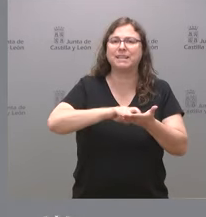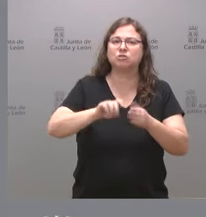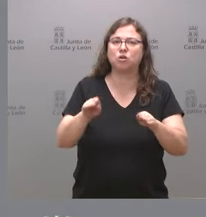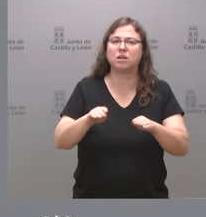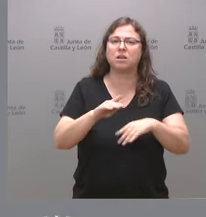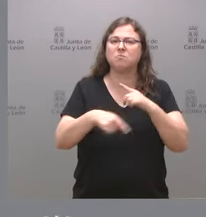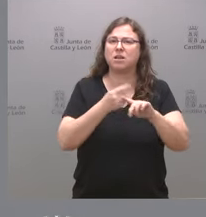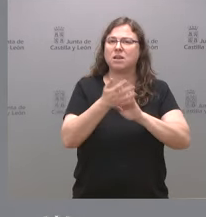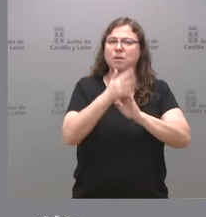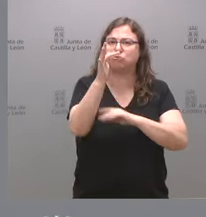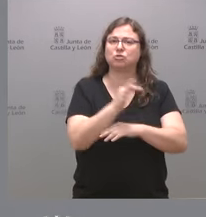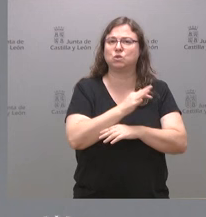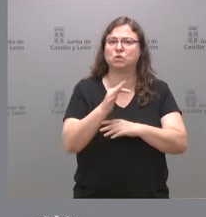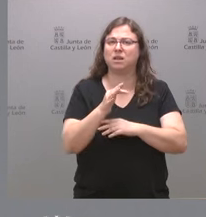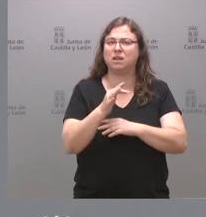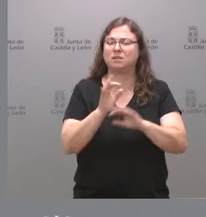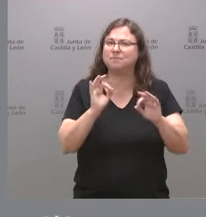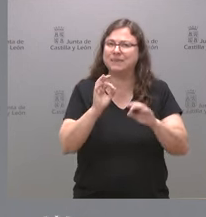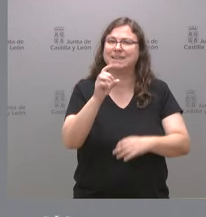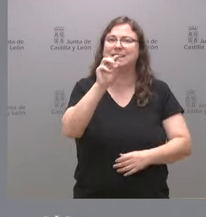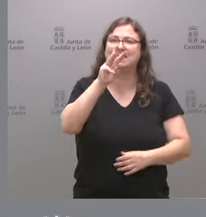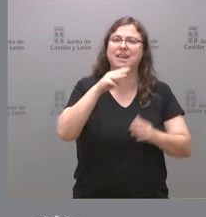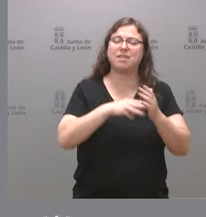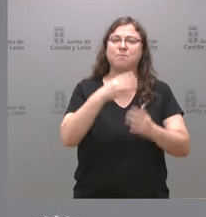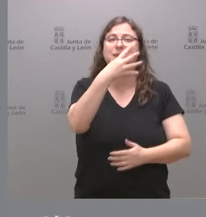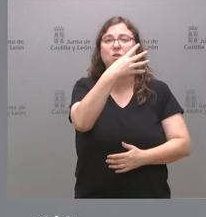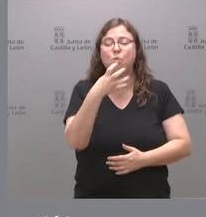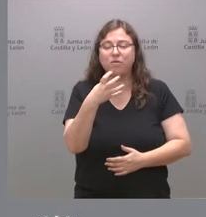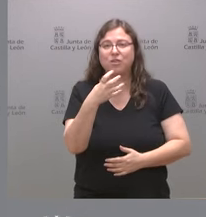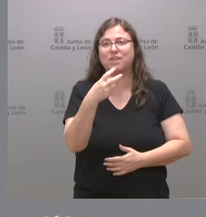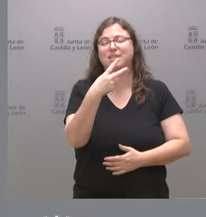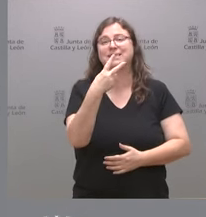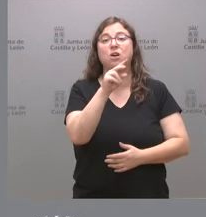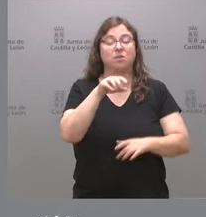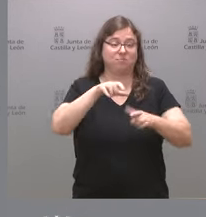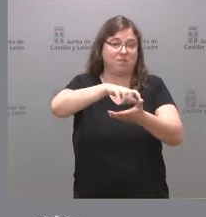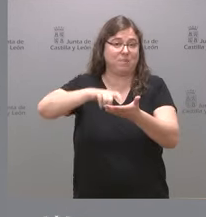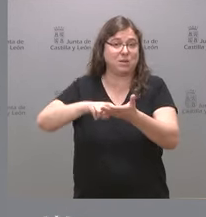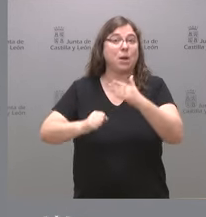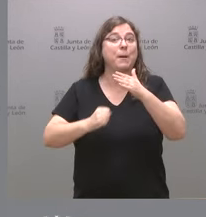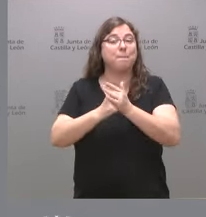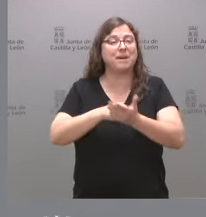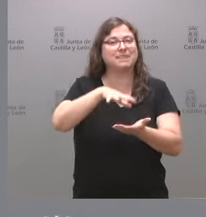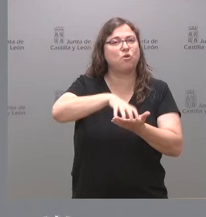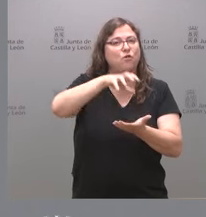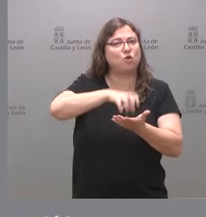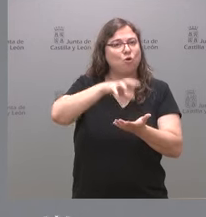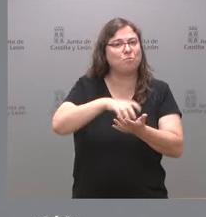estamos hablando de un total de 13.433 unidades con un máximo de copias a realizar, estimado de